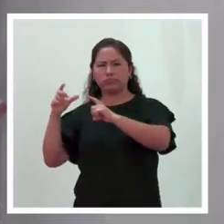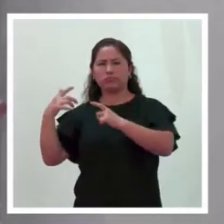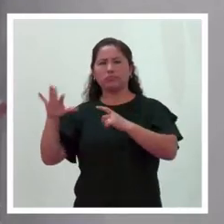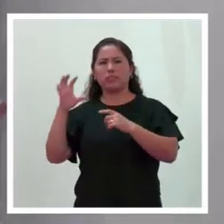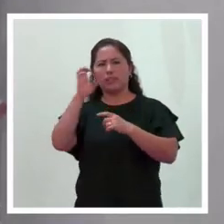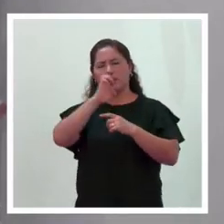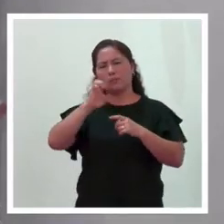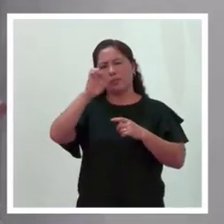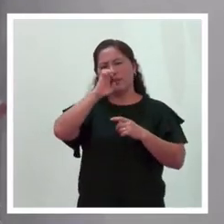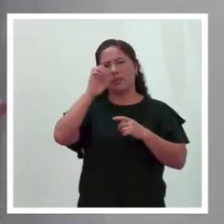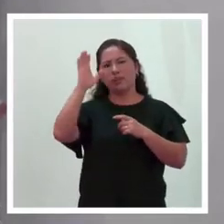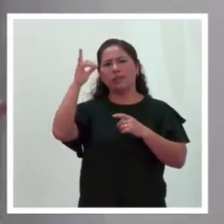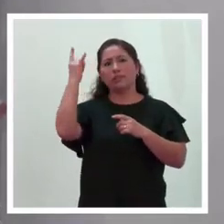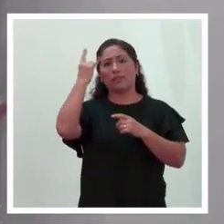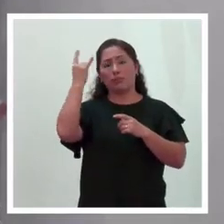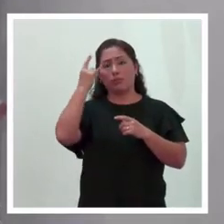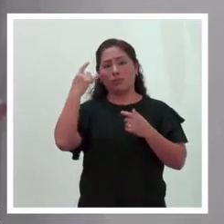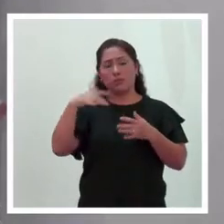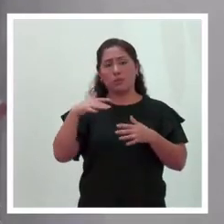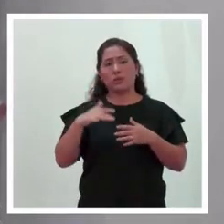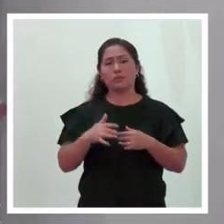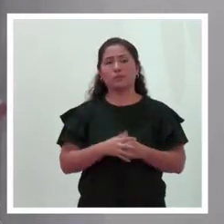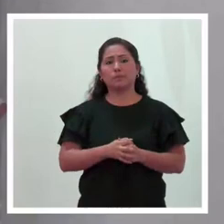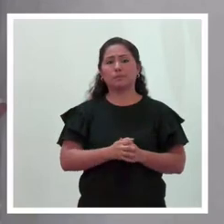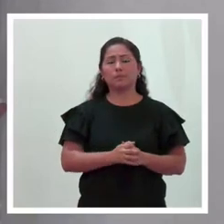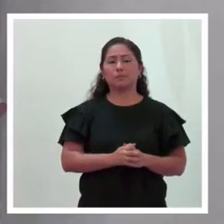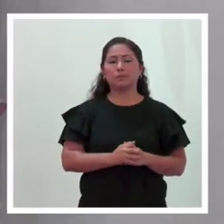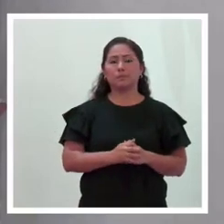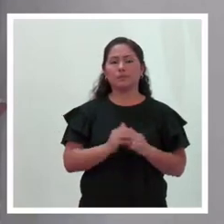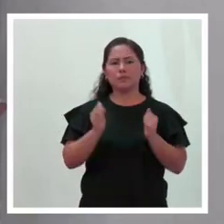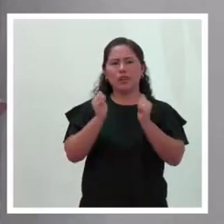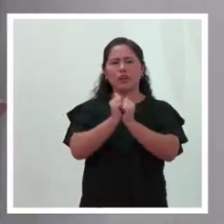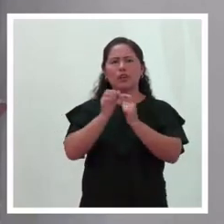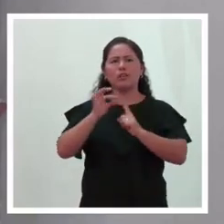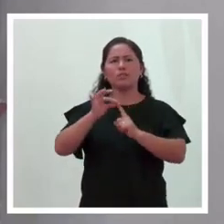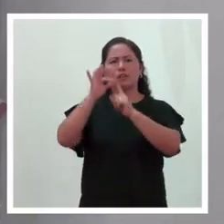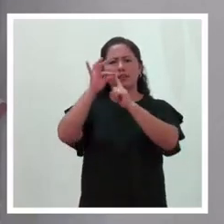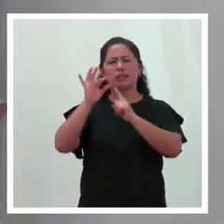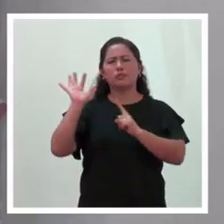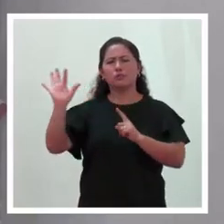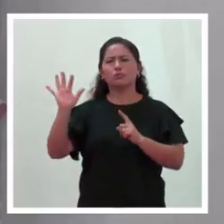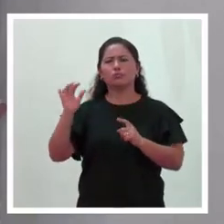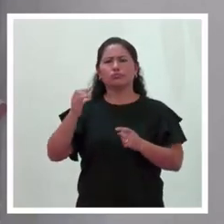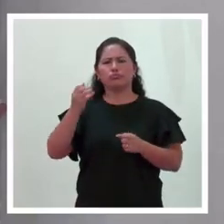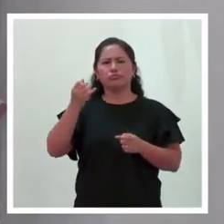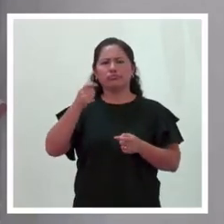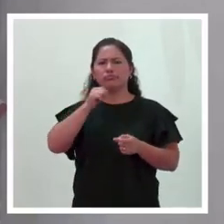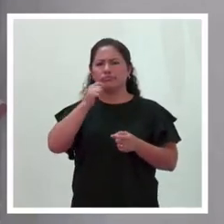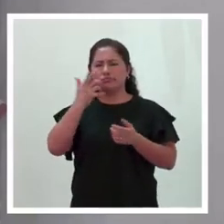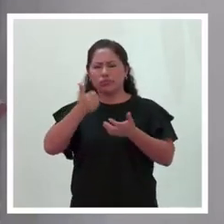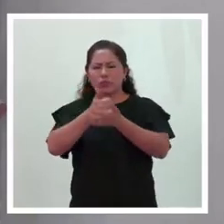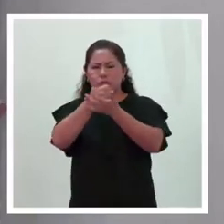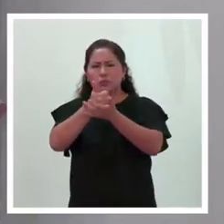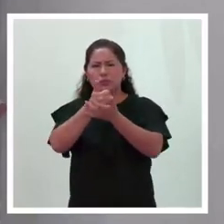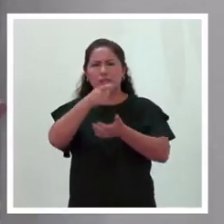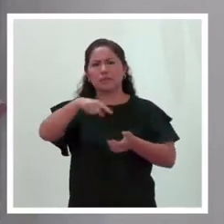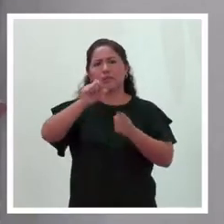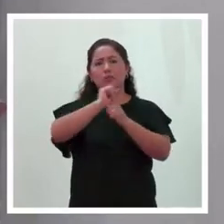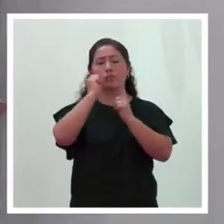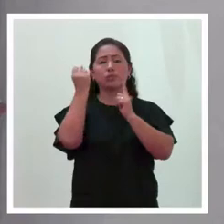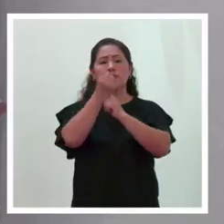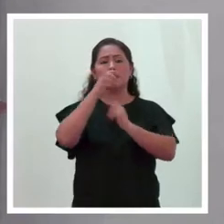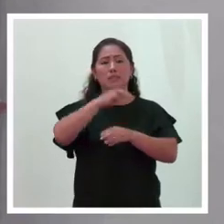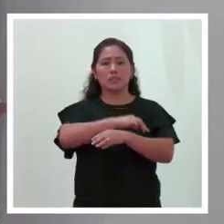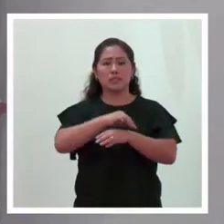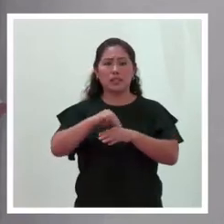Central, en Estados Unidos y Hungría, con especialidad en Justicia Social y Derechos Humanos. Actual especialista del Ministerio de